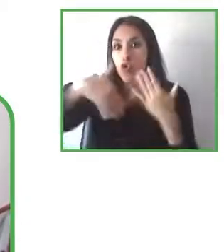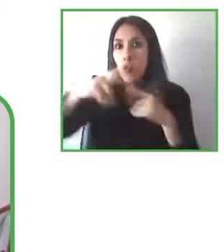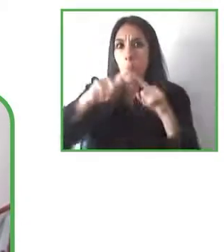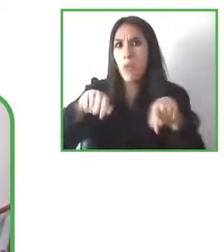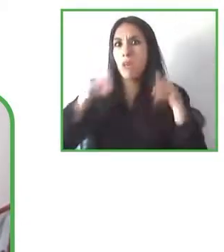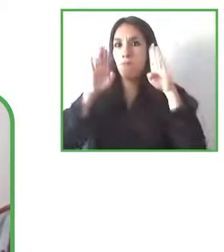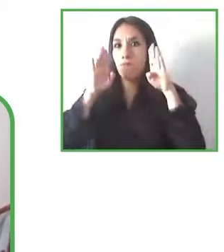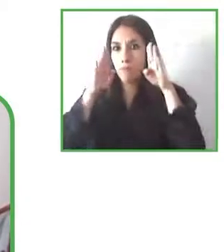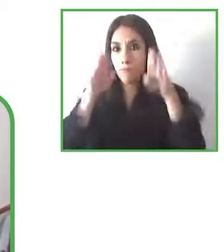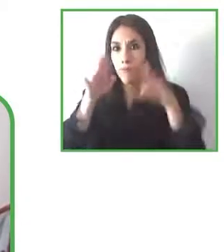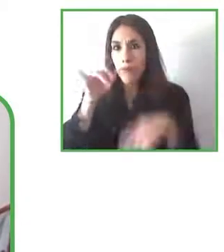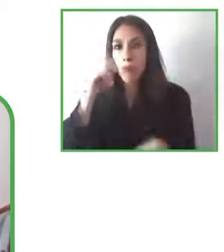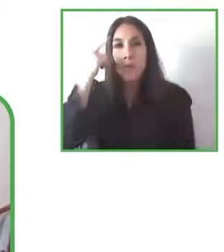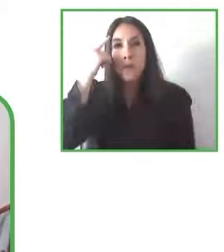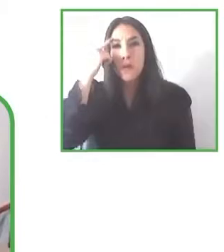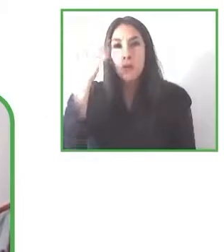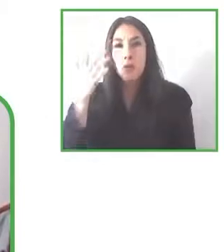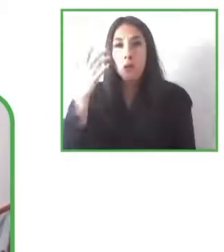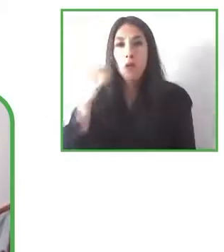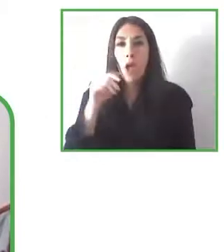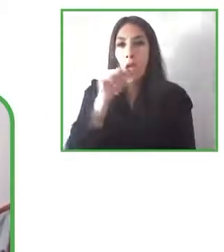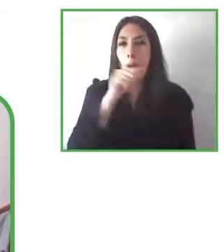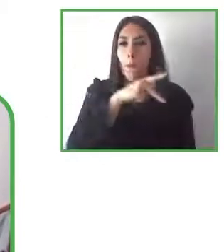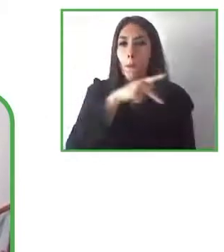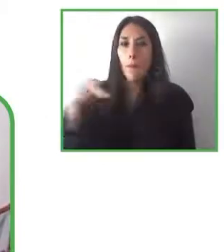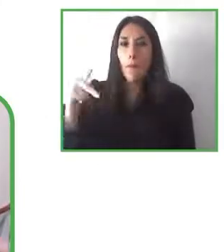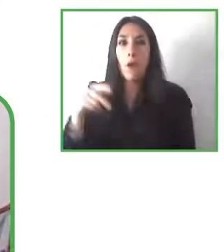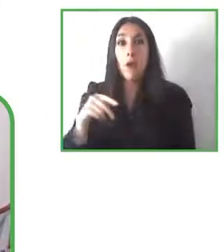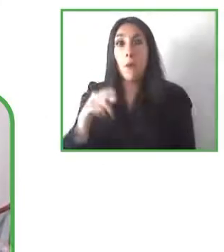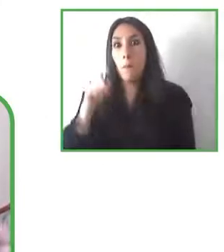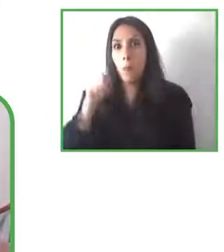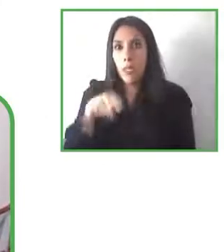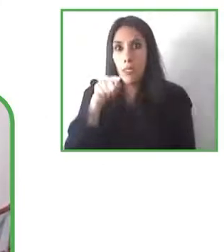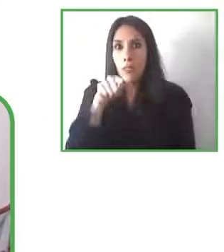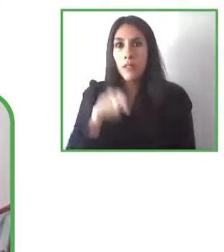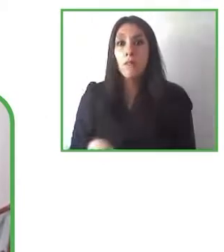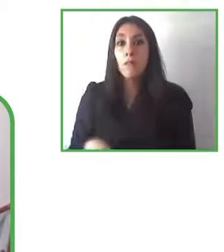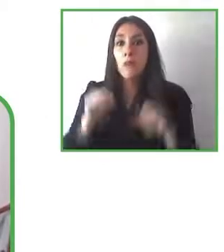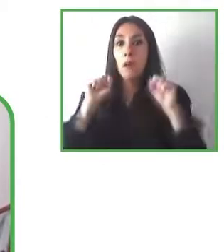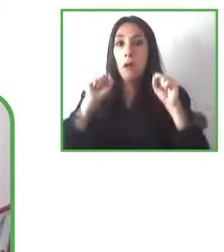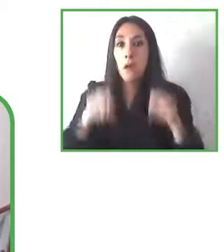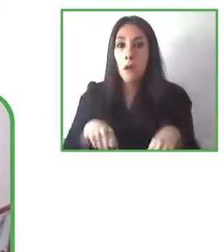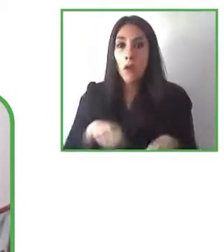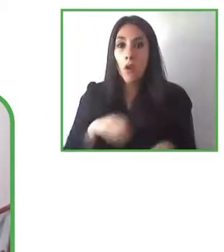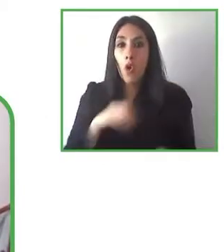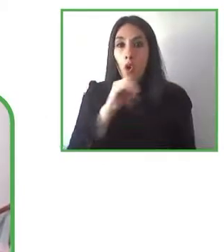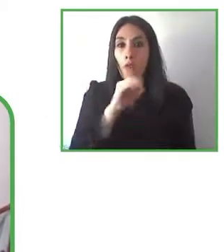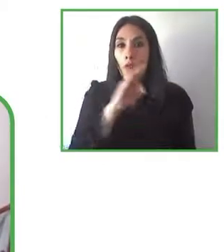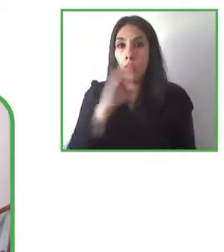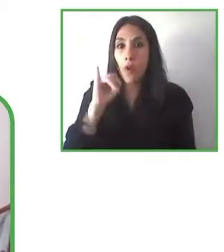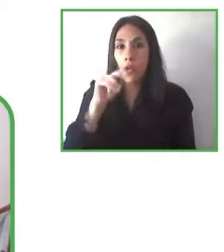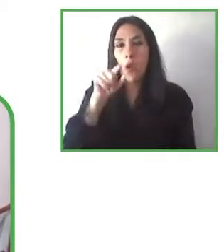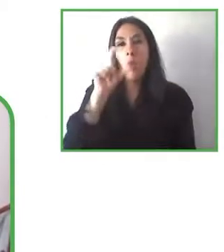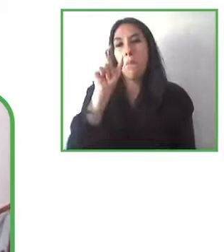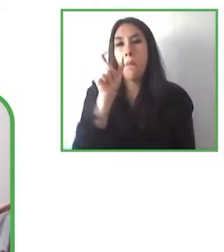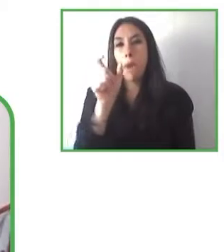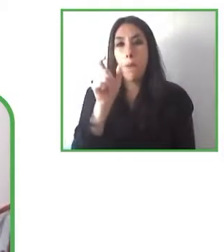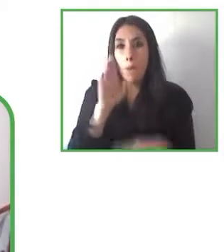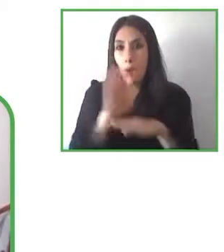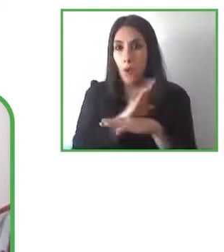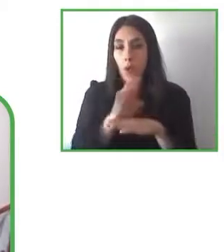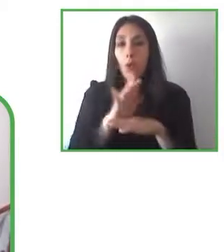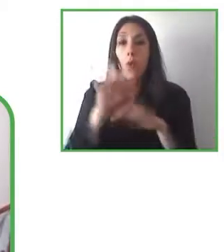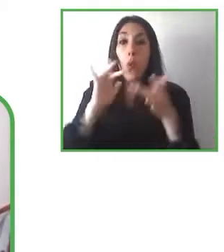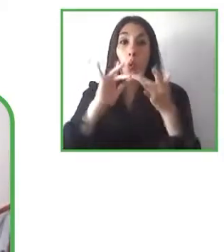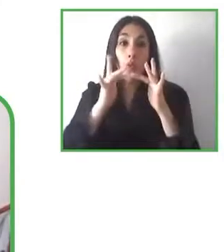que no pesen tanto que puedan ser offline y que además se pongan en un contexto más amplio no solamente descargar la aplicación sino que también entonces